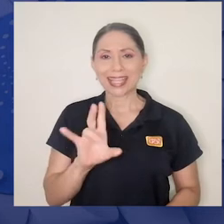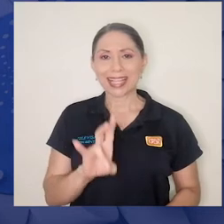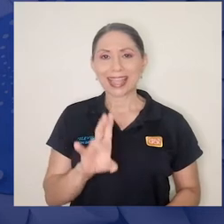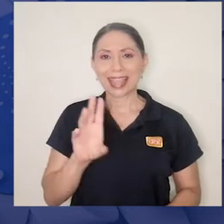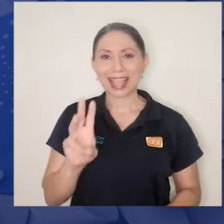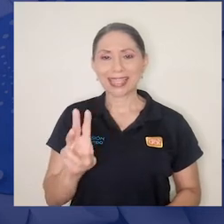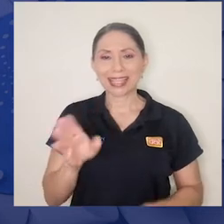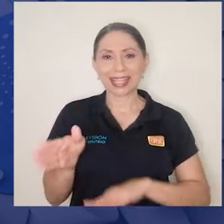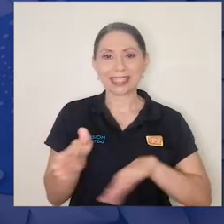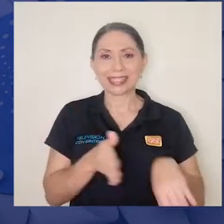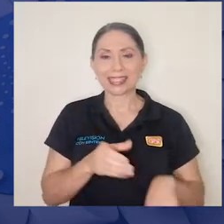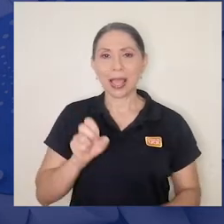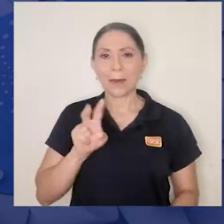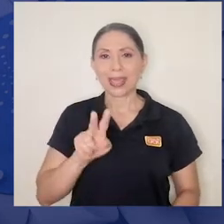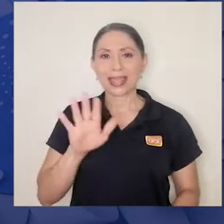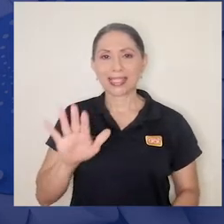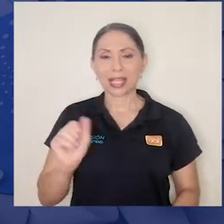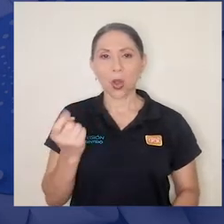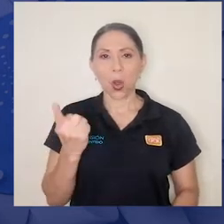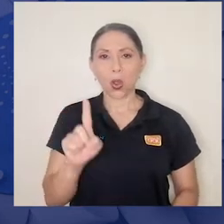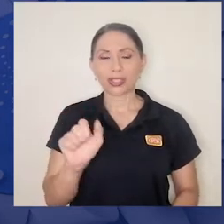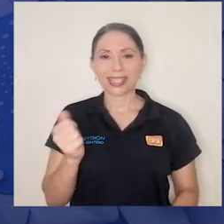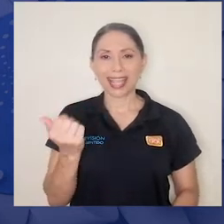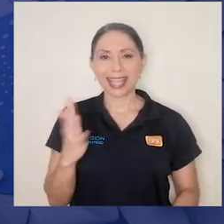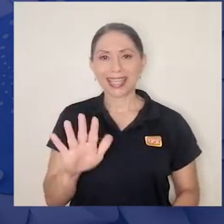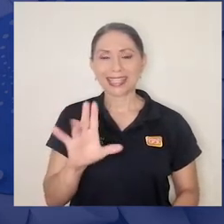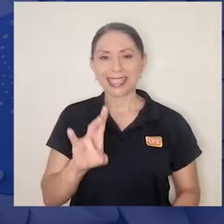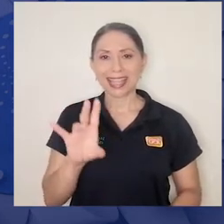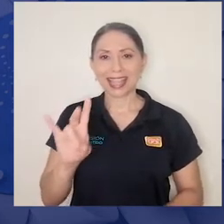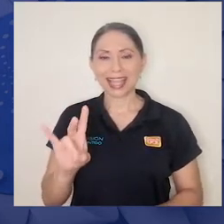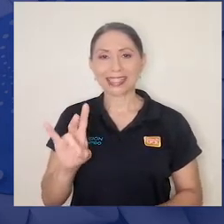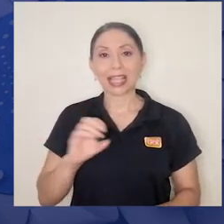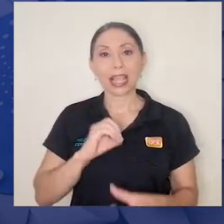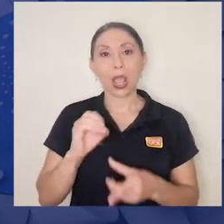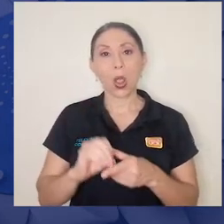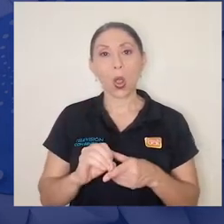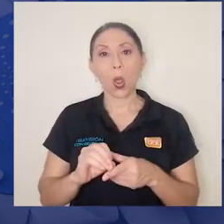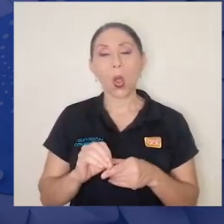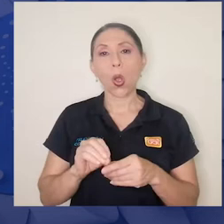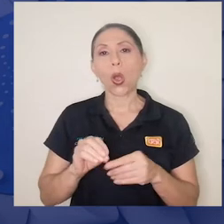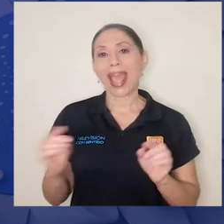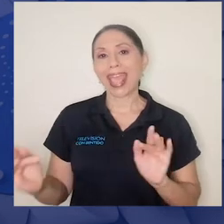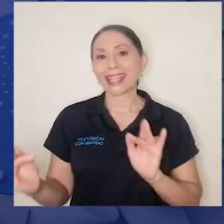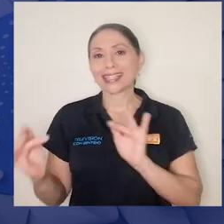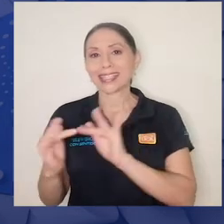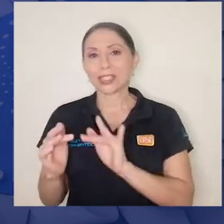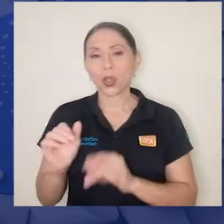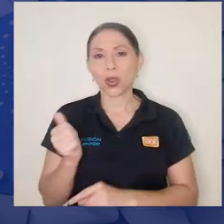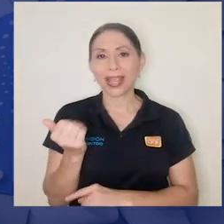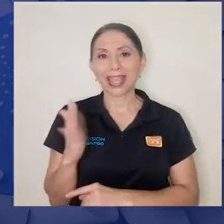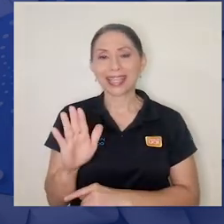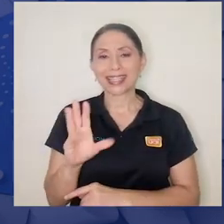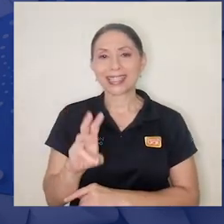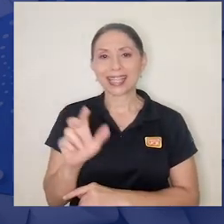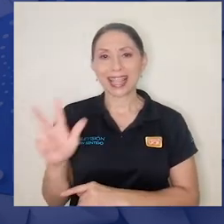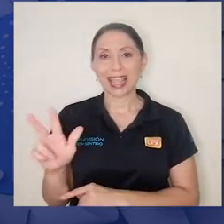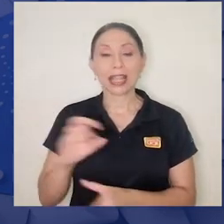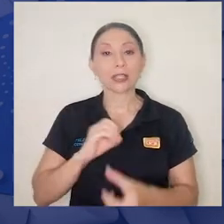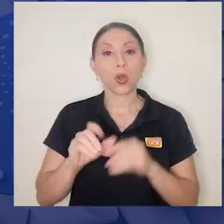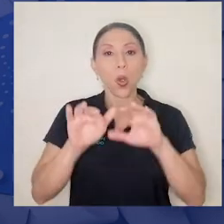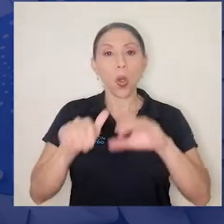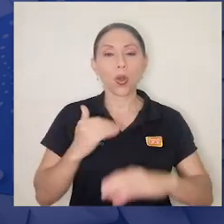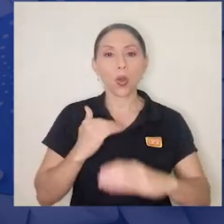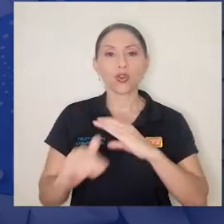76, 25 11 15 77 o a la extensión 15 63 o al